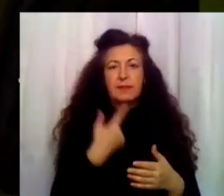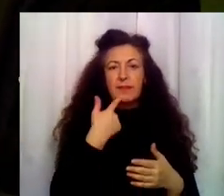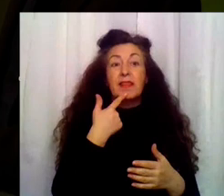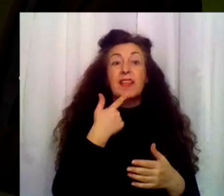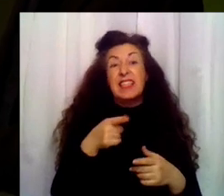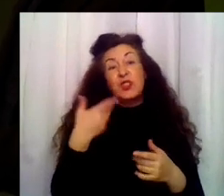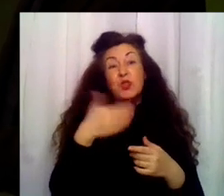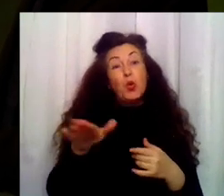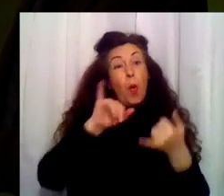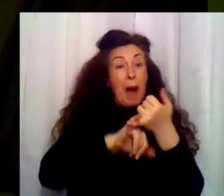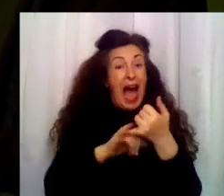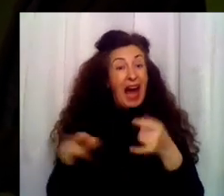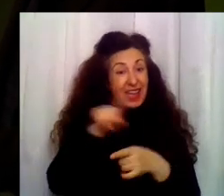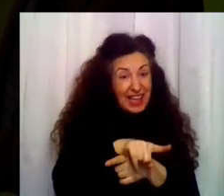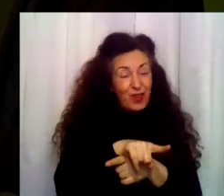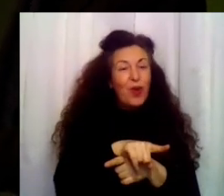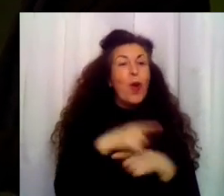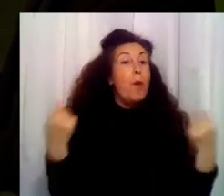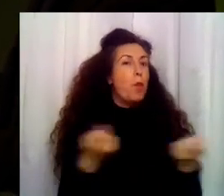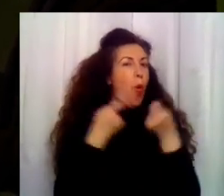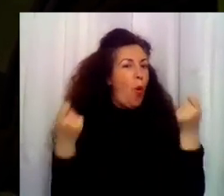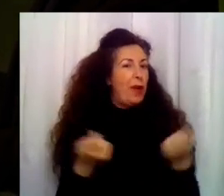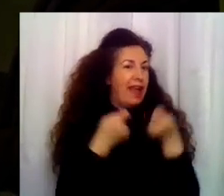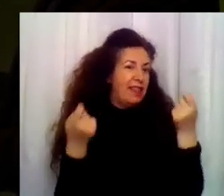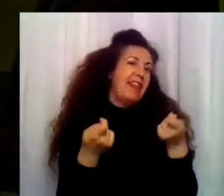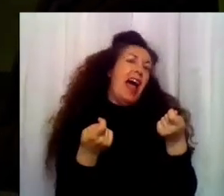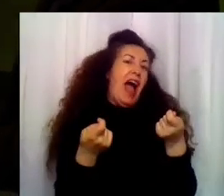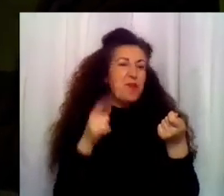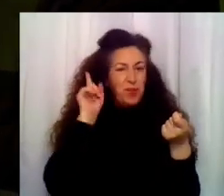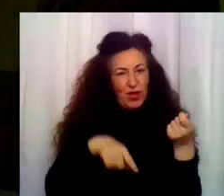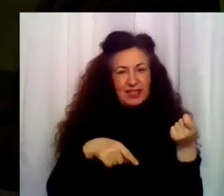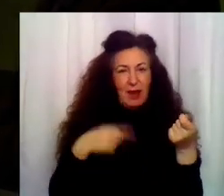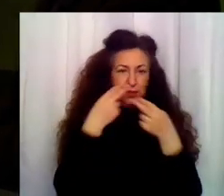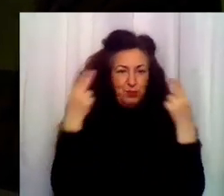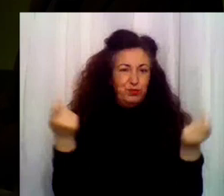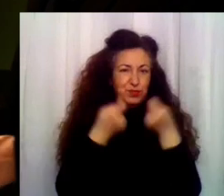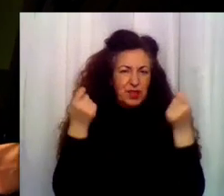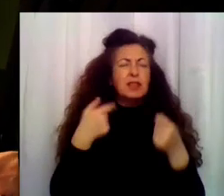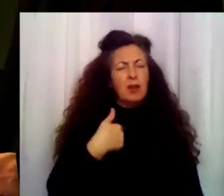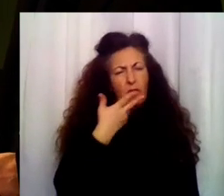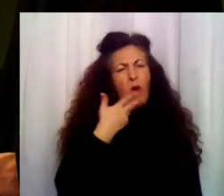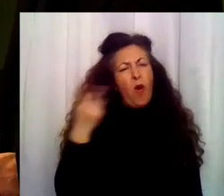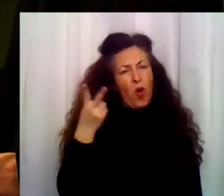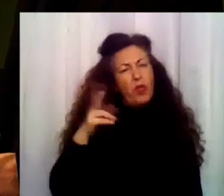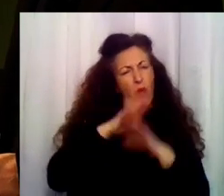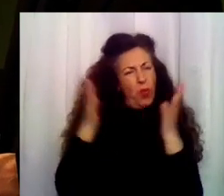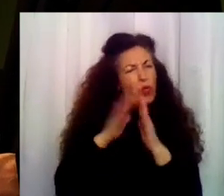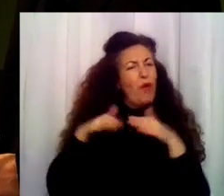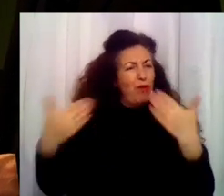de la publicidad, pues a ver, ¿está en la cárcel os da puntos? Que sí, que sí. Que yo conozco el mundo.